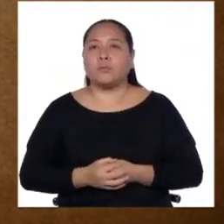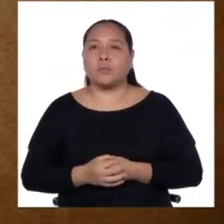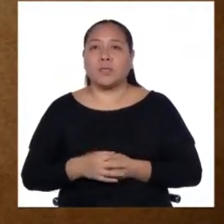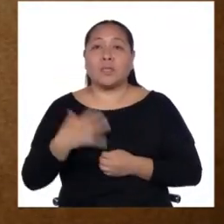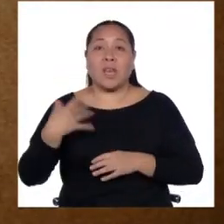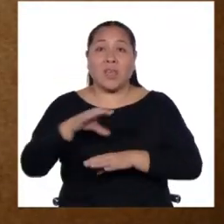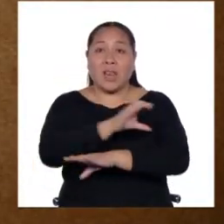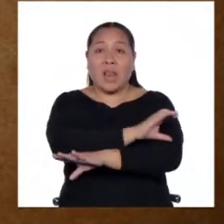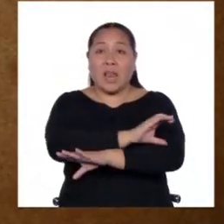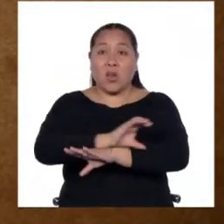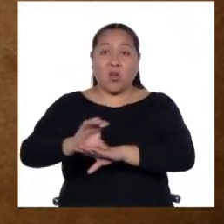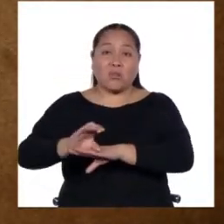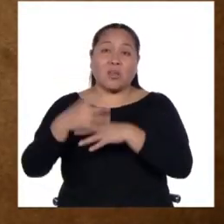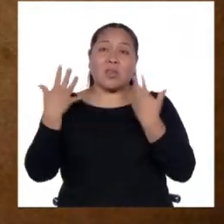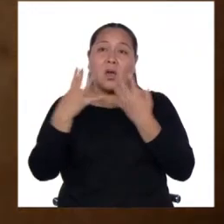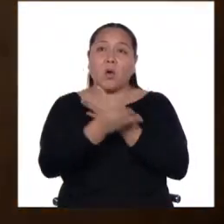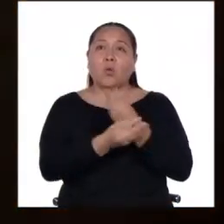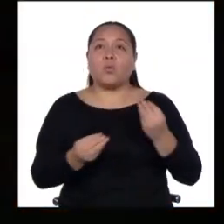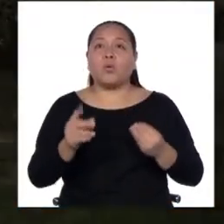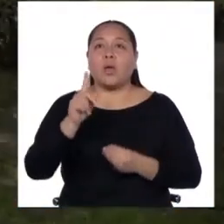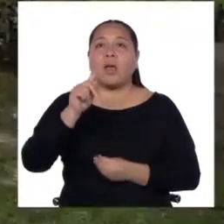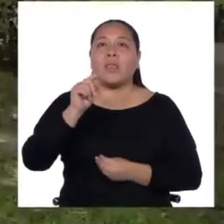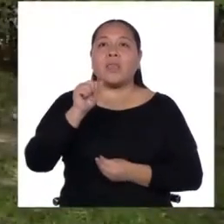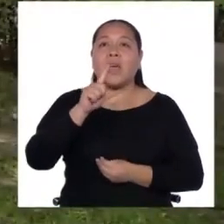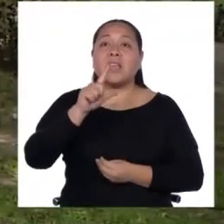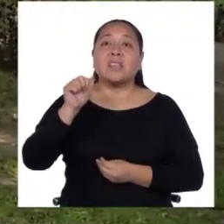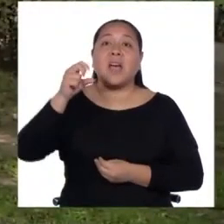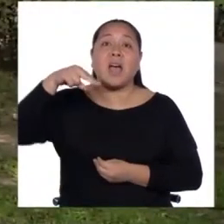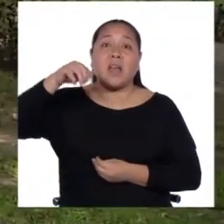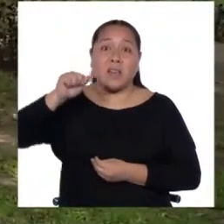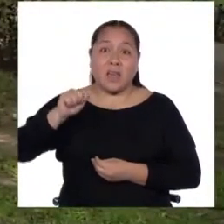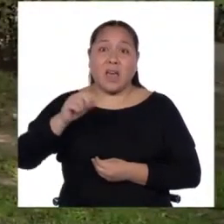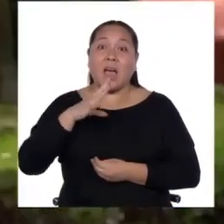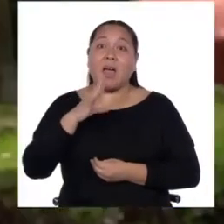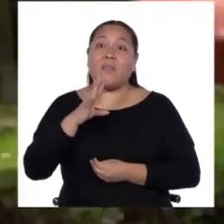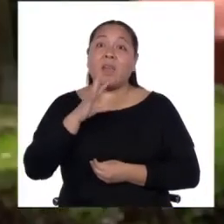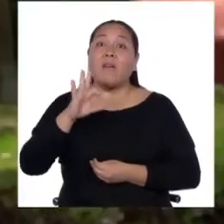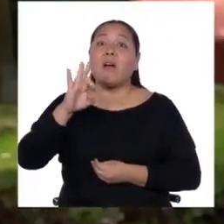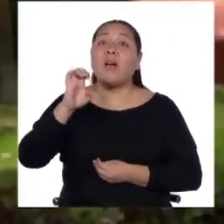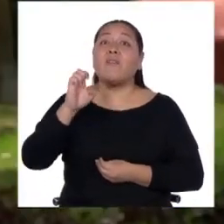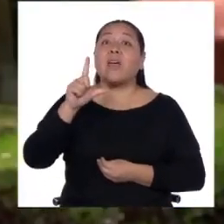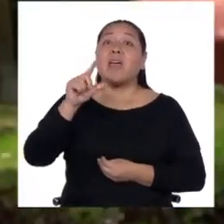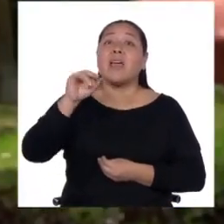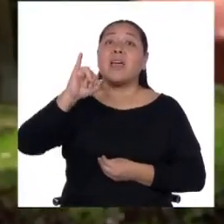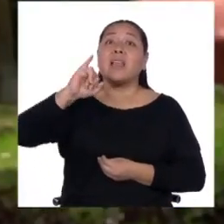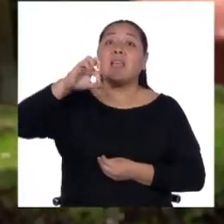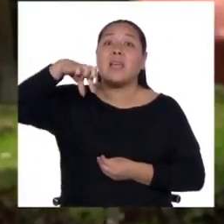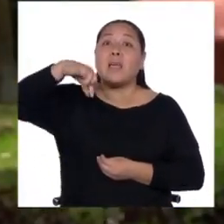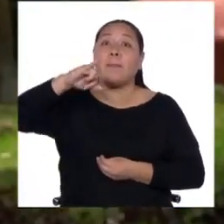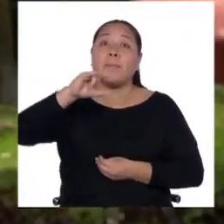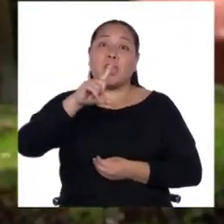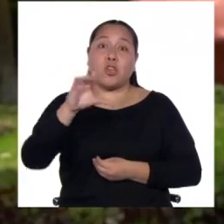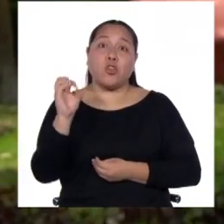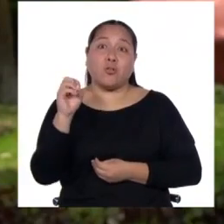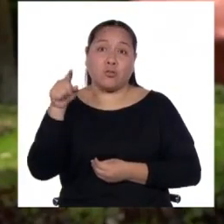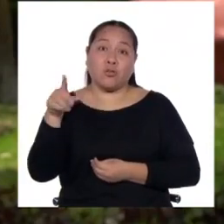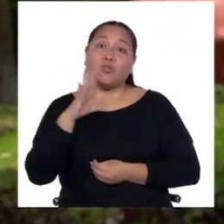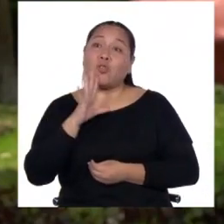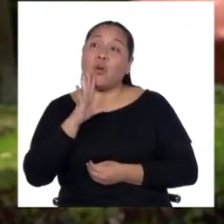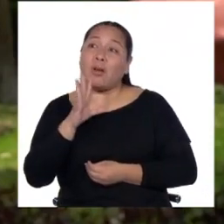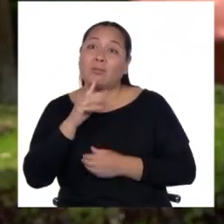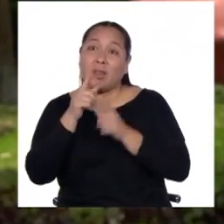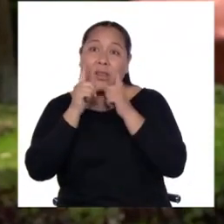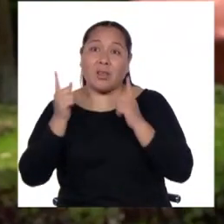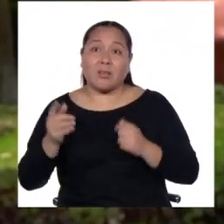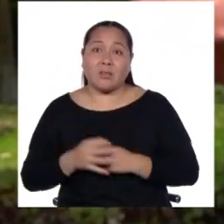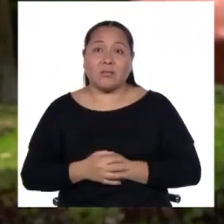Y en la costa hay que mencionar a Tallán, que era la lengua que hablaba Felipillo, como lengua materna. Hay que recordar